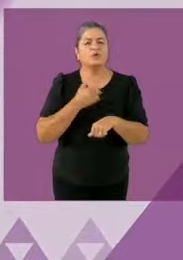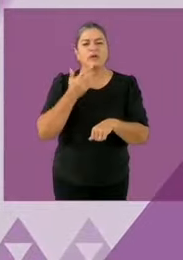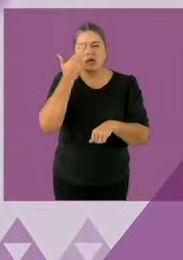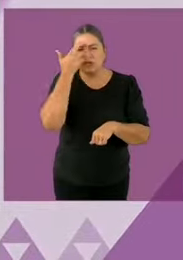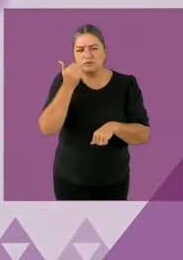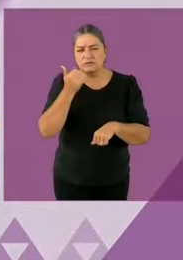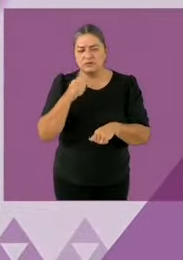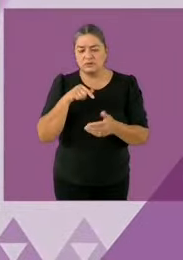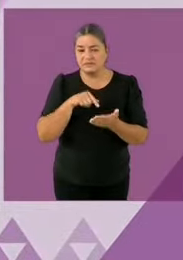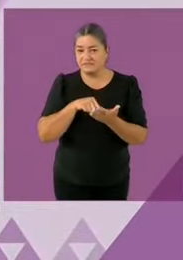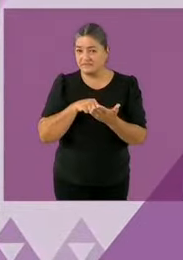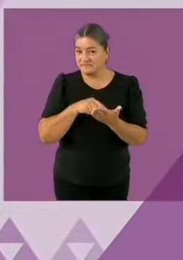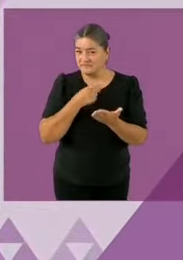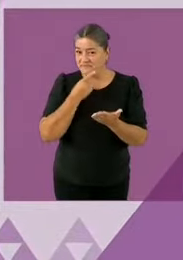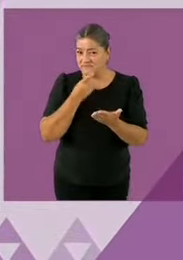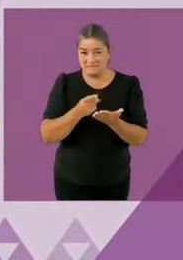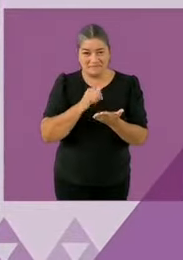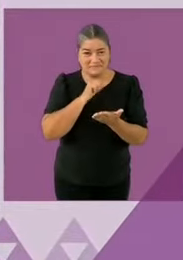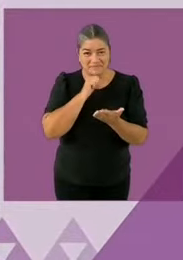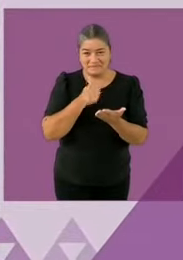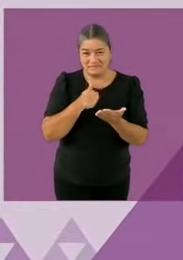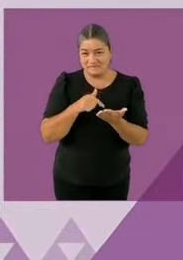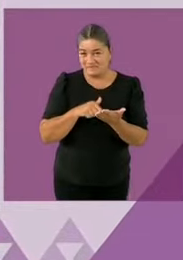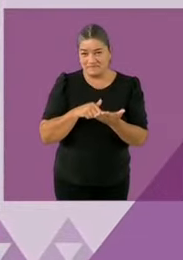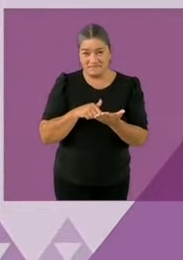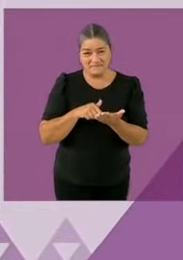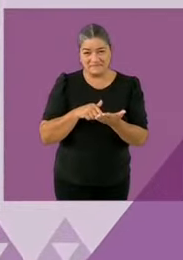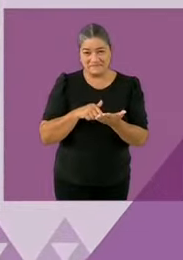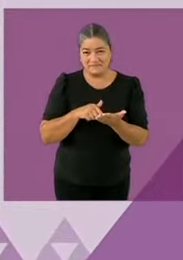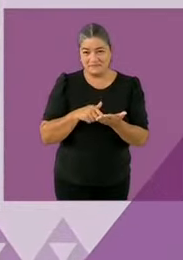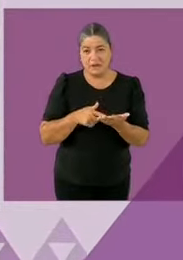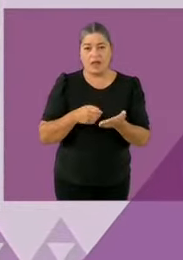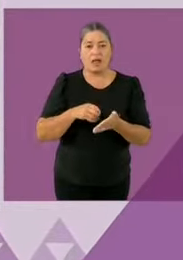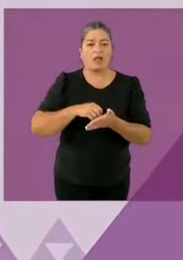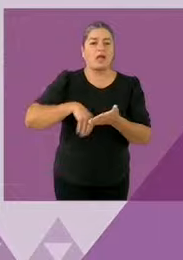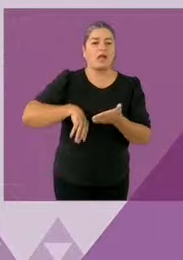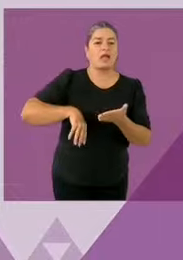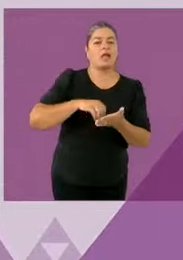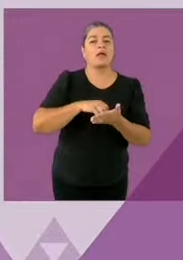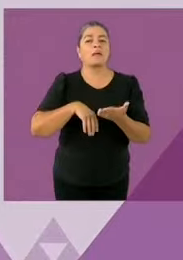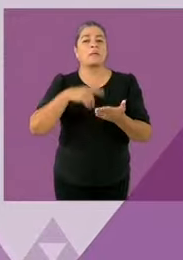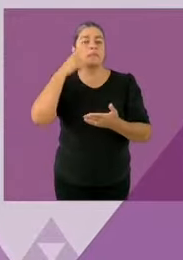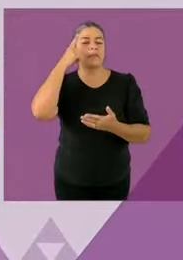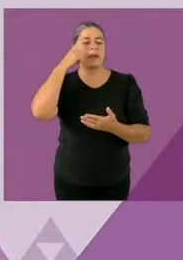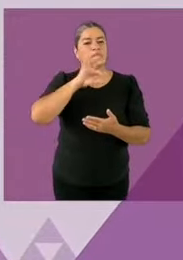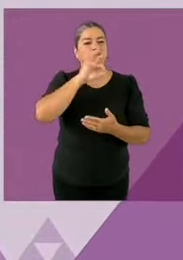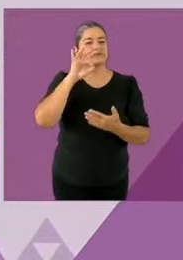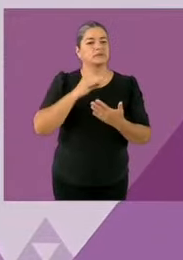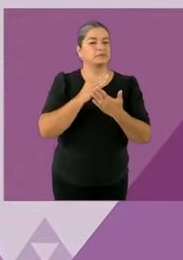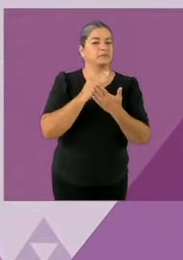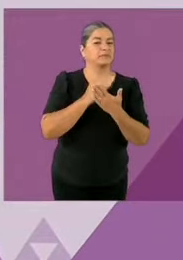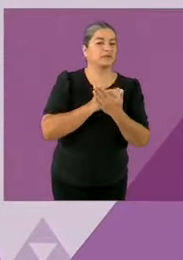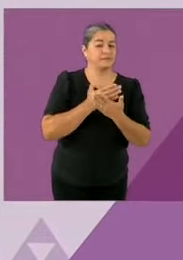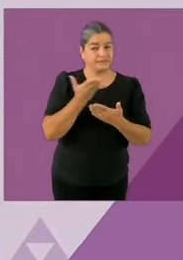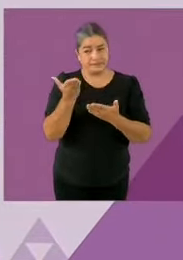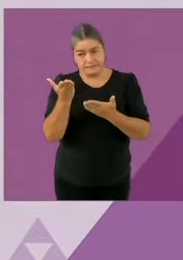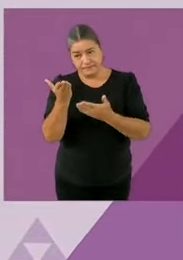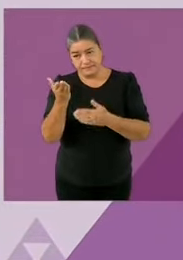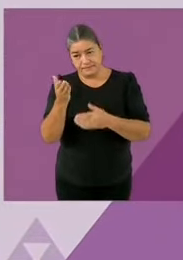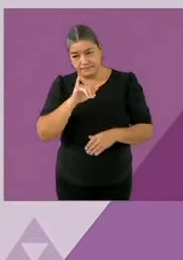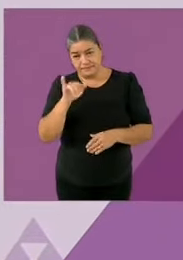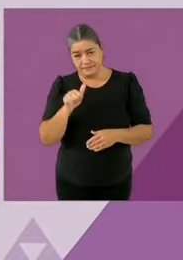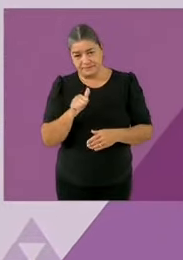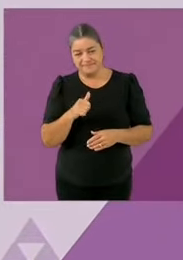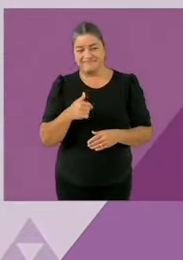Candidato Maínez pide la palabra Sí para disculparme porque me presenté al inicio pero en este capítulo es muy importante presentarme con el